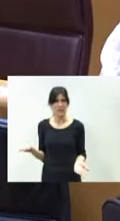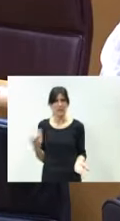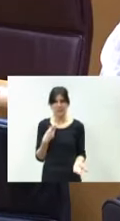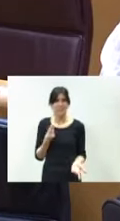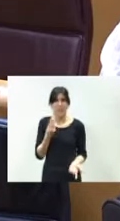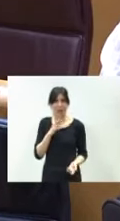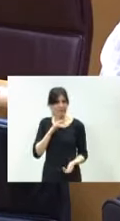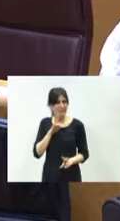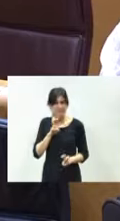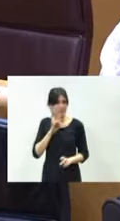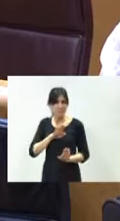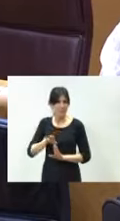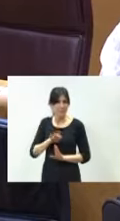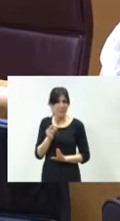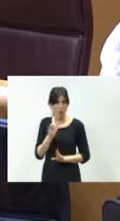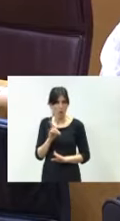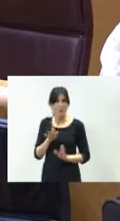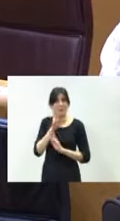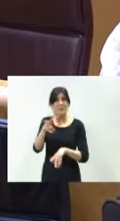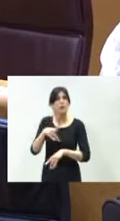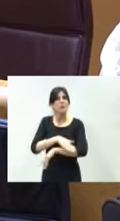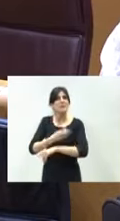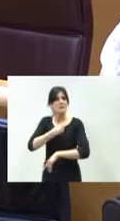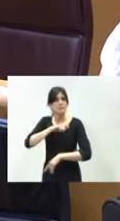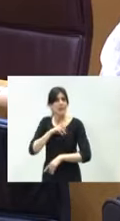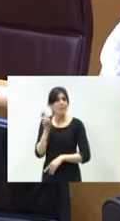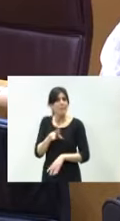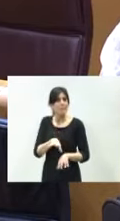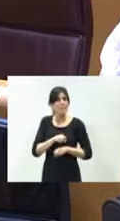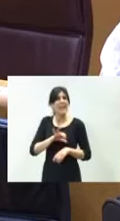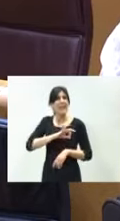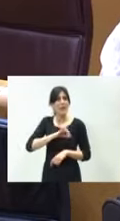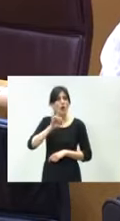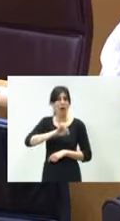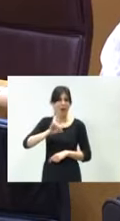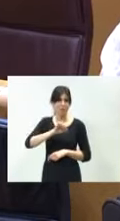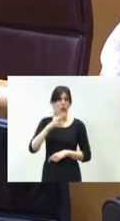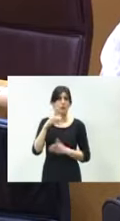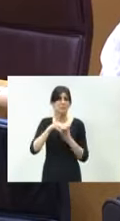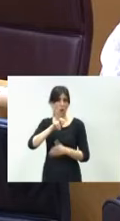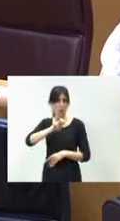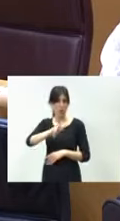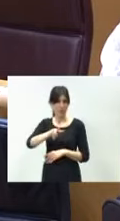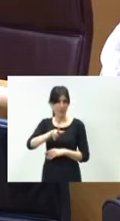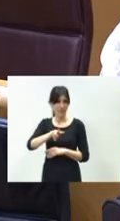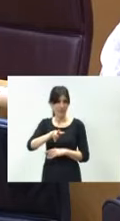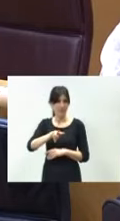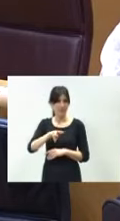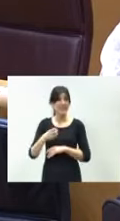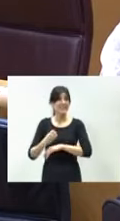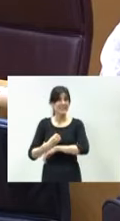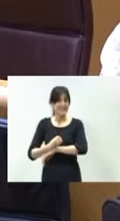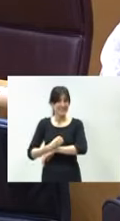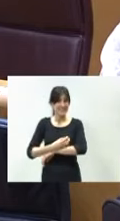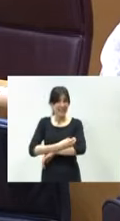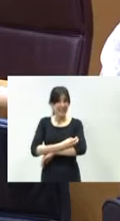llegaron ustedes al Gobierno de España en enero del año 2012, si no me falla la memoria. El tren bateadora que se